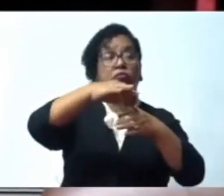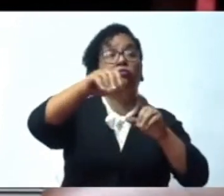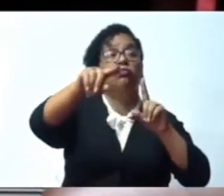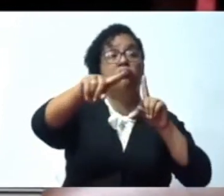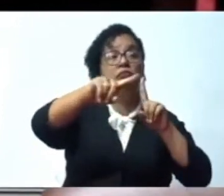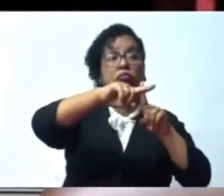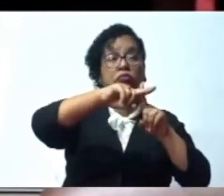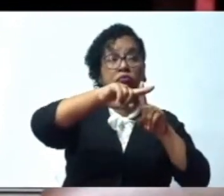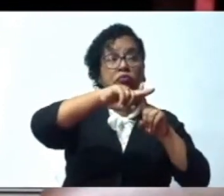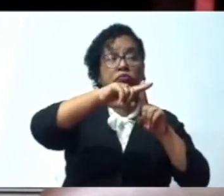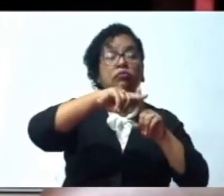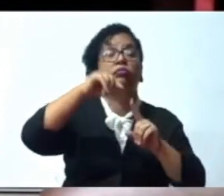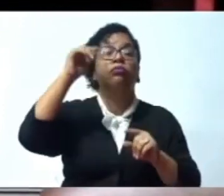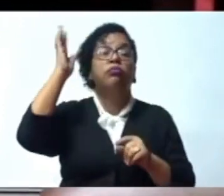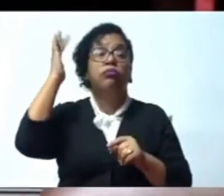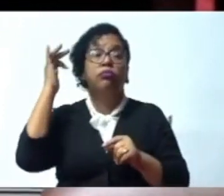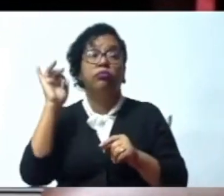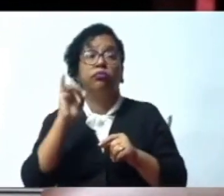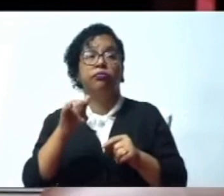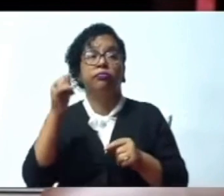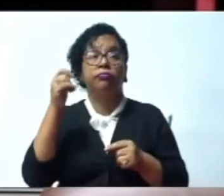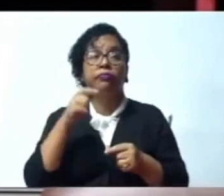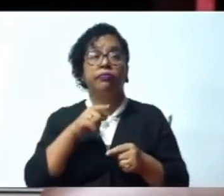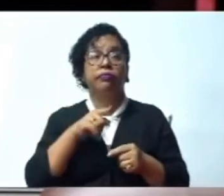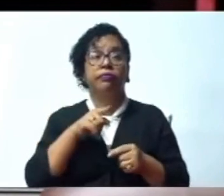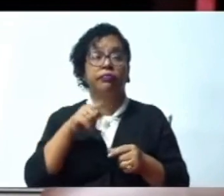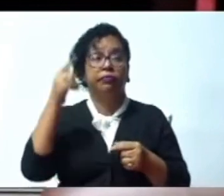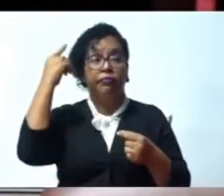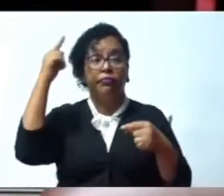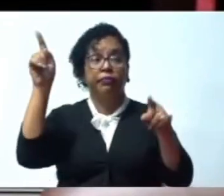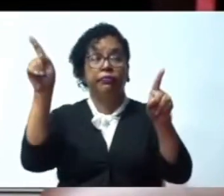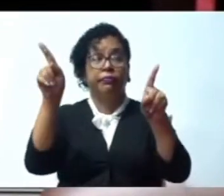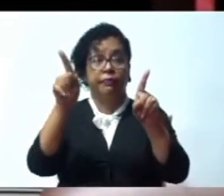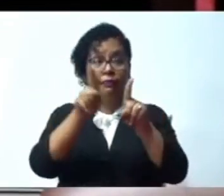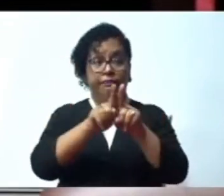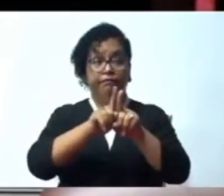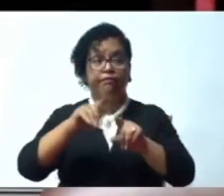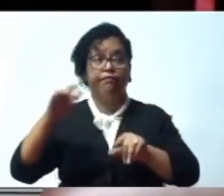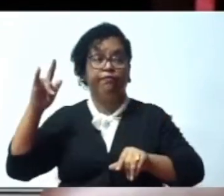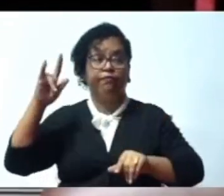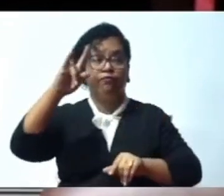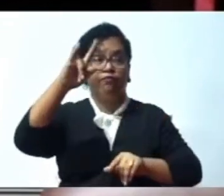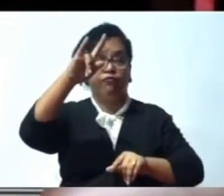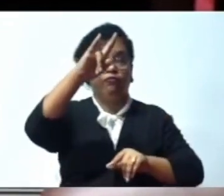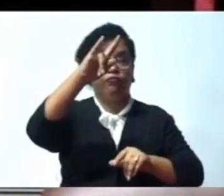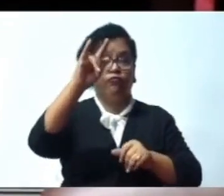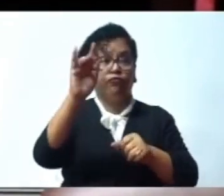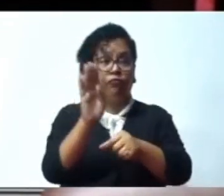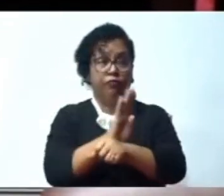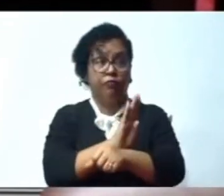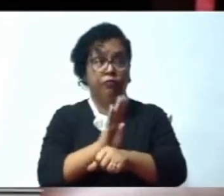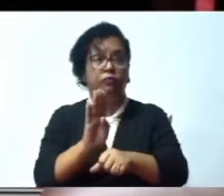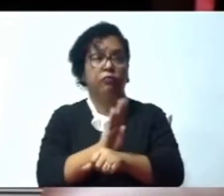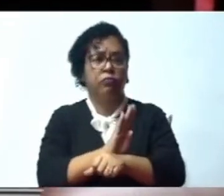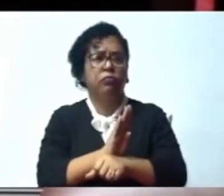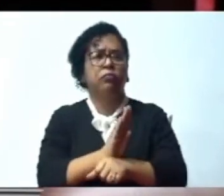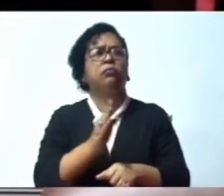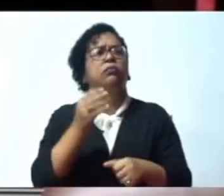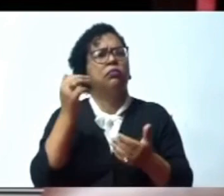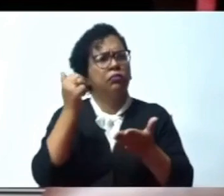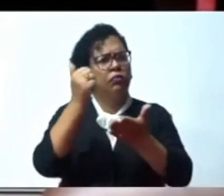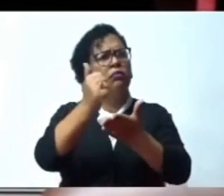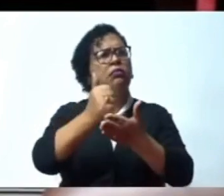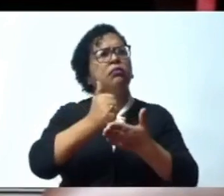aéreo se enmarca dentro de las facilidades que se están dando a través de lo que es la globalización, y va a crear